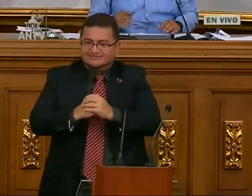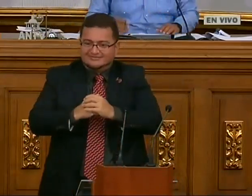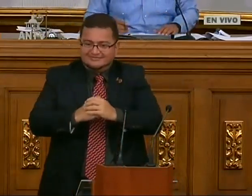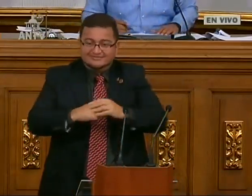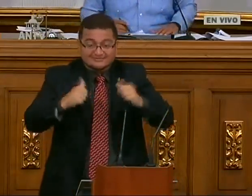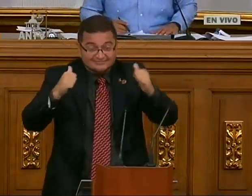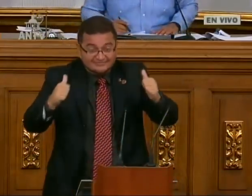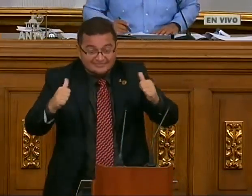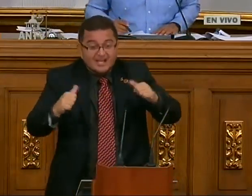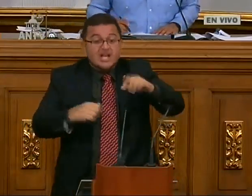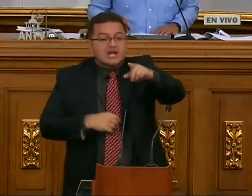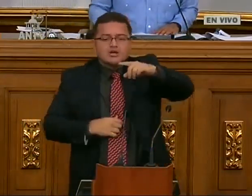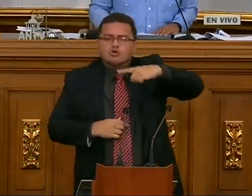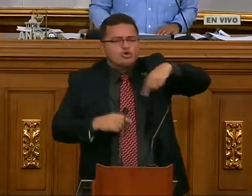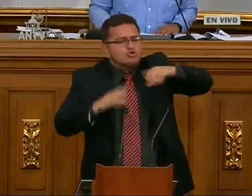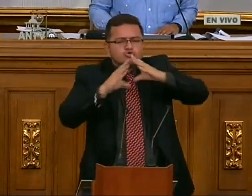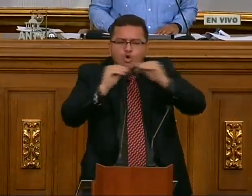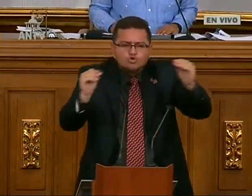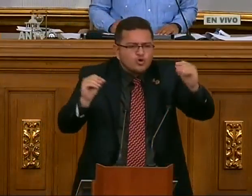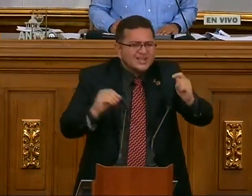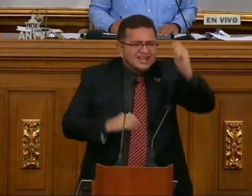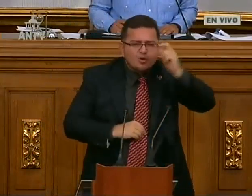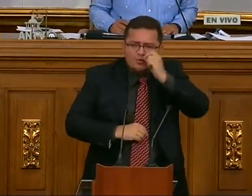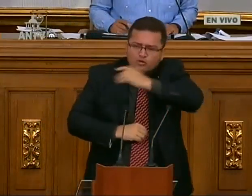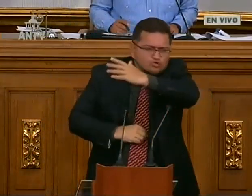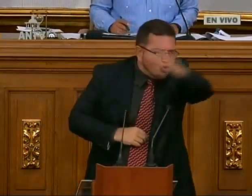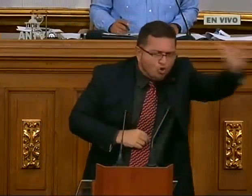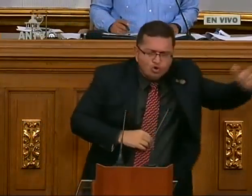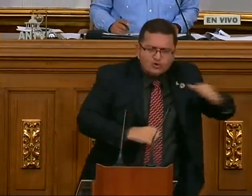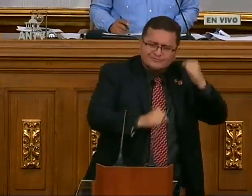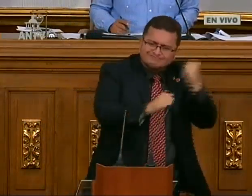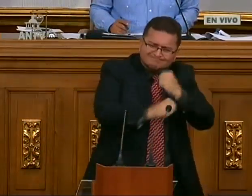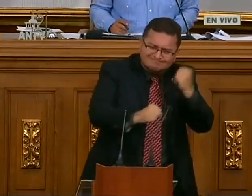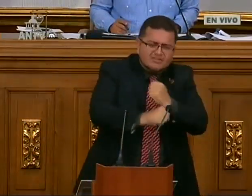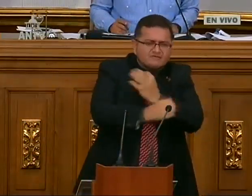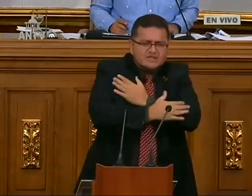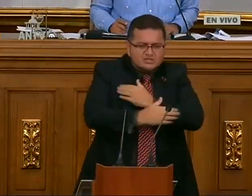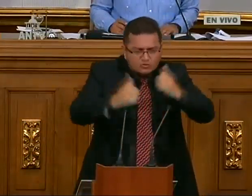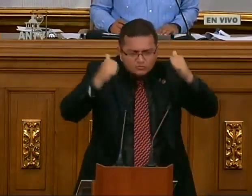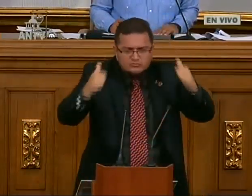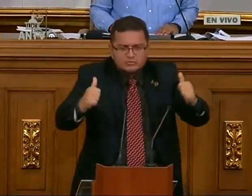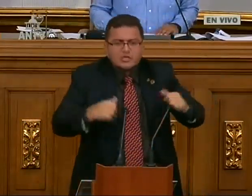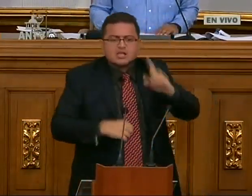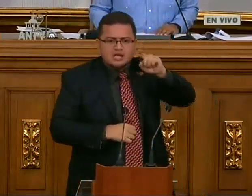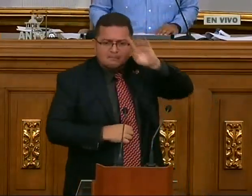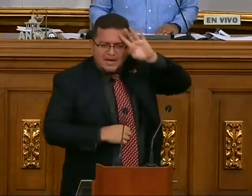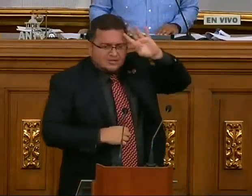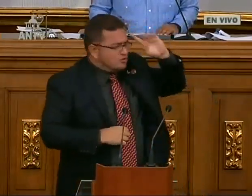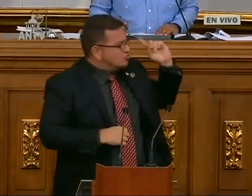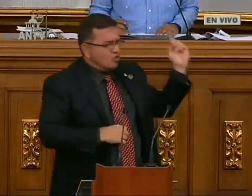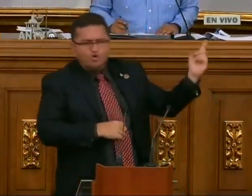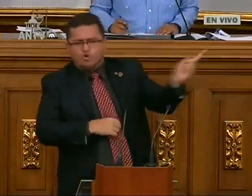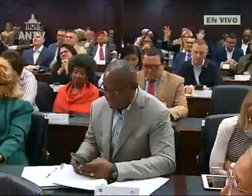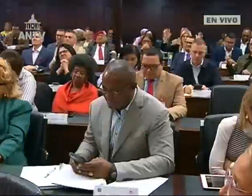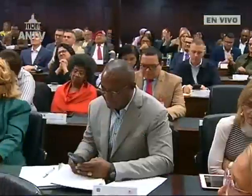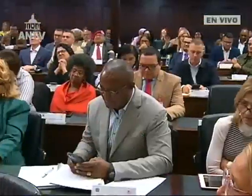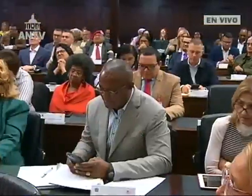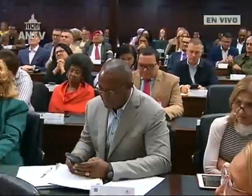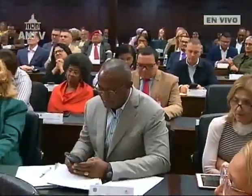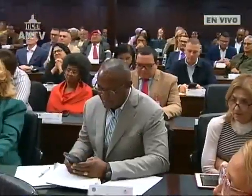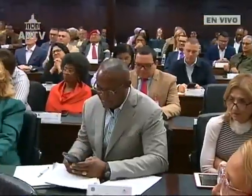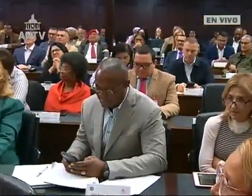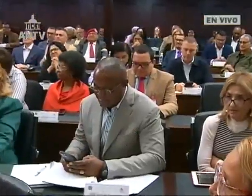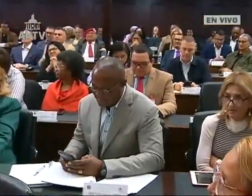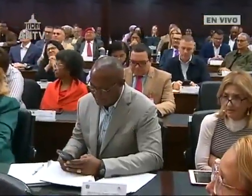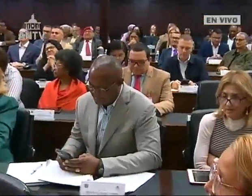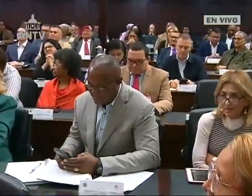muchas otras personas que, dejo de nombre. Todos, todos los diputados que han trabajado de alguna manera u otra. También